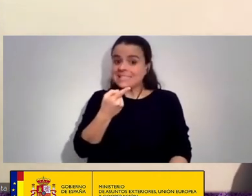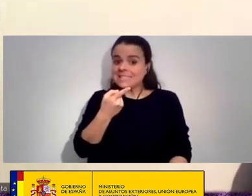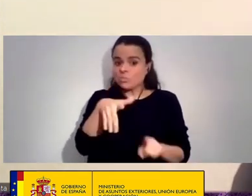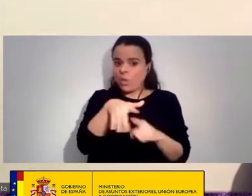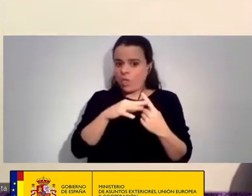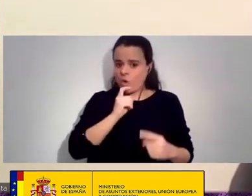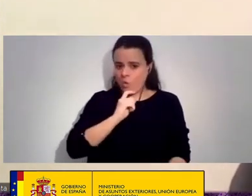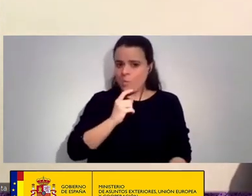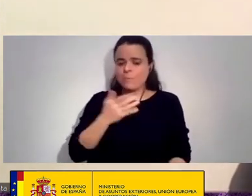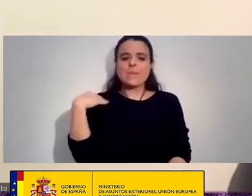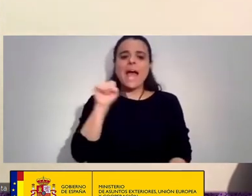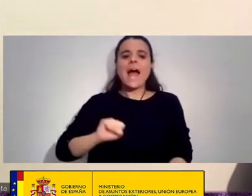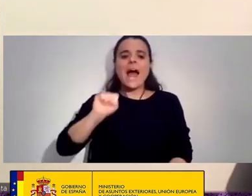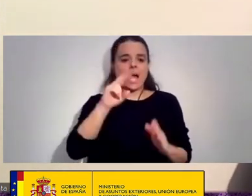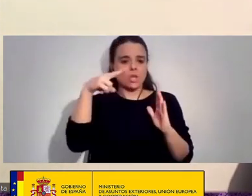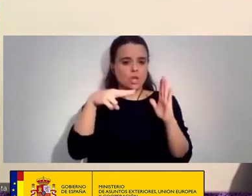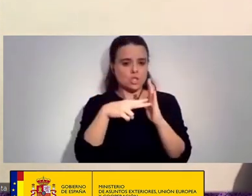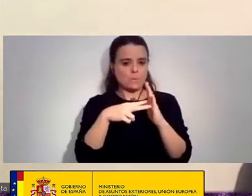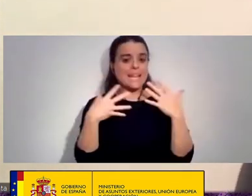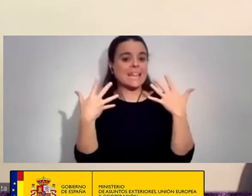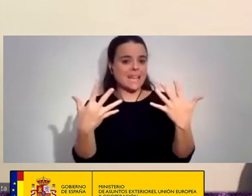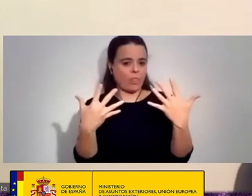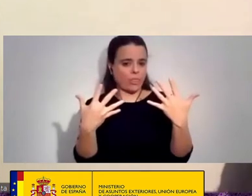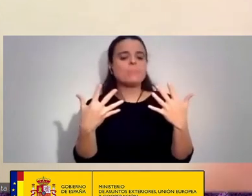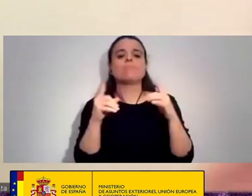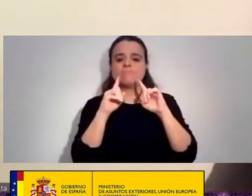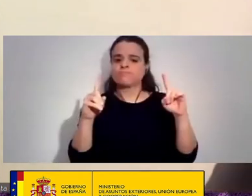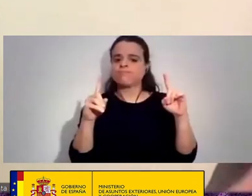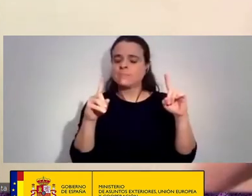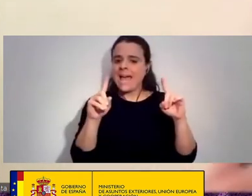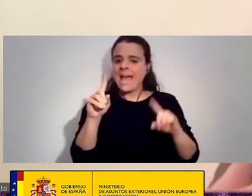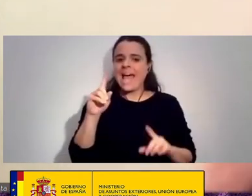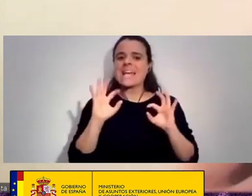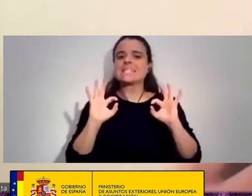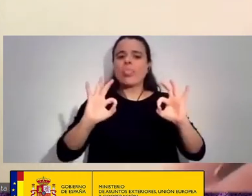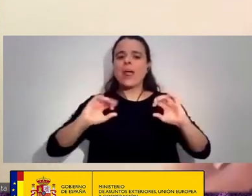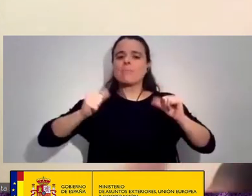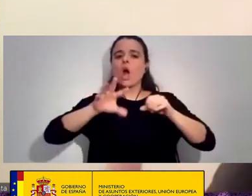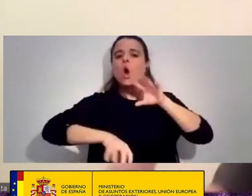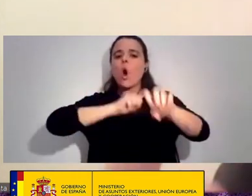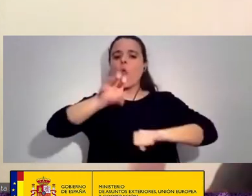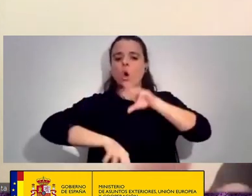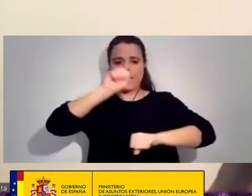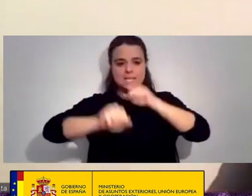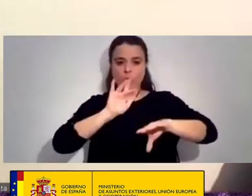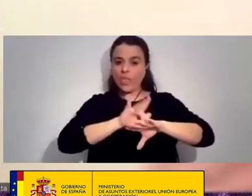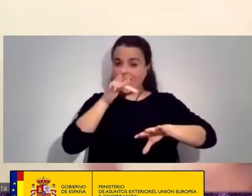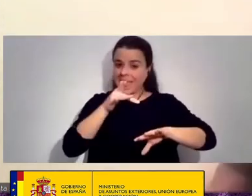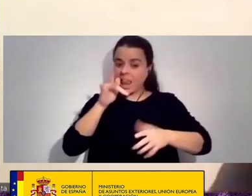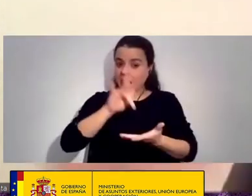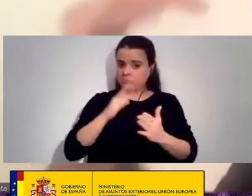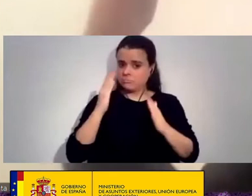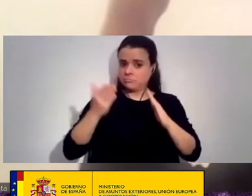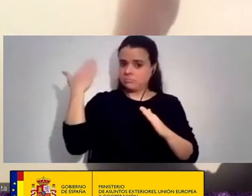2010 Fue un año muy especial Para empezar a desnudar El colonialismo digital En el que estábamos metidos Y que